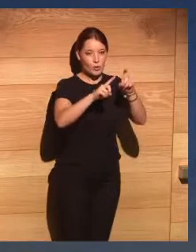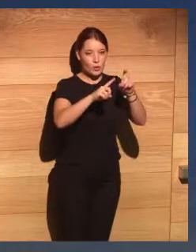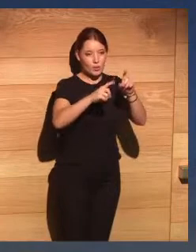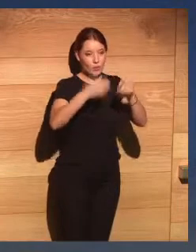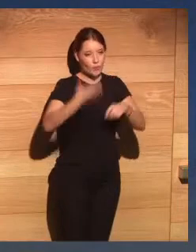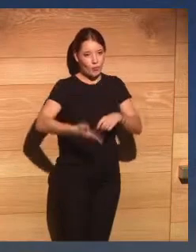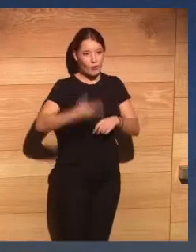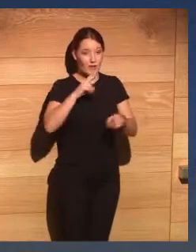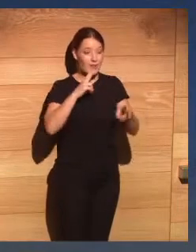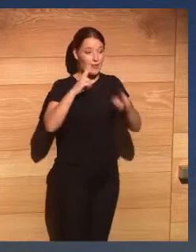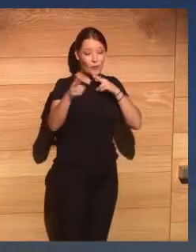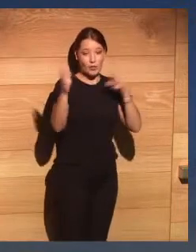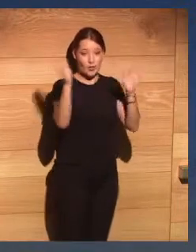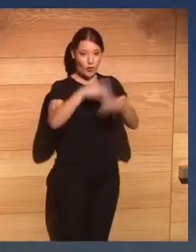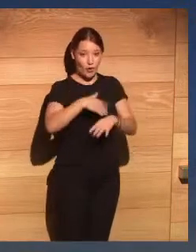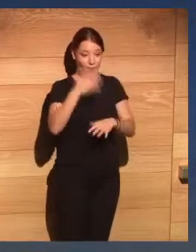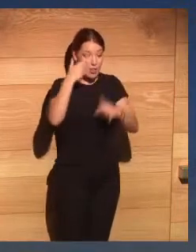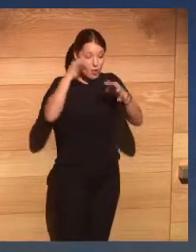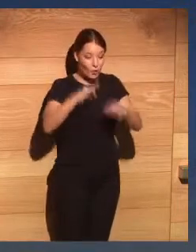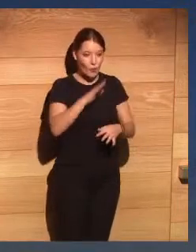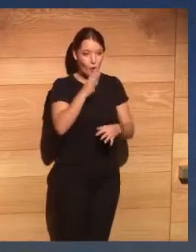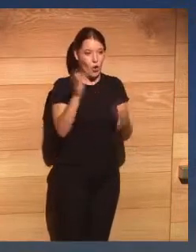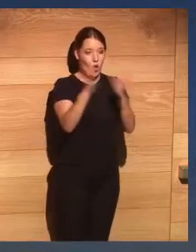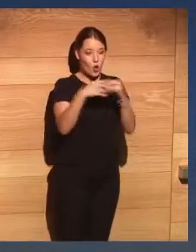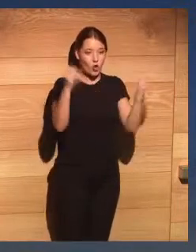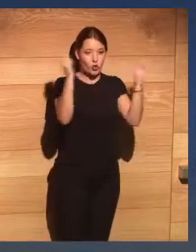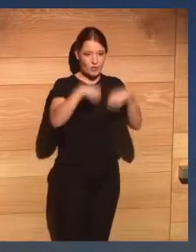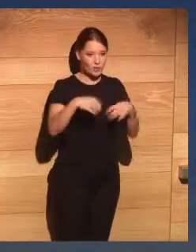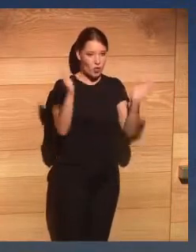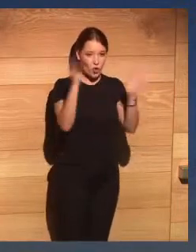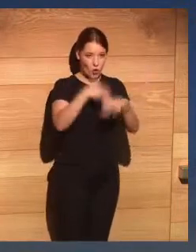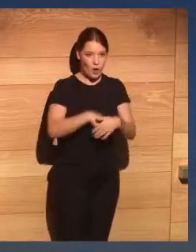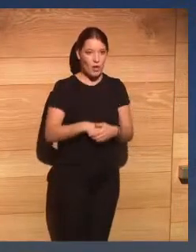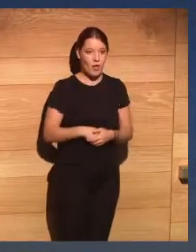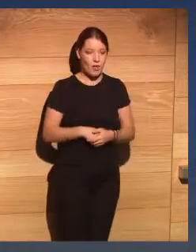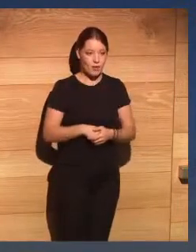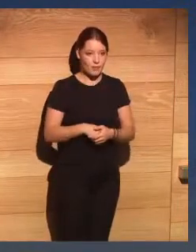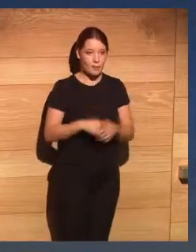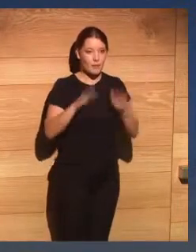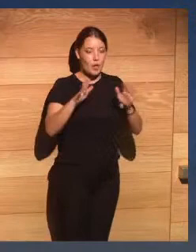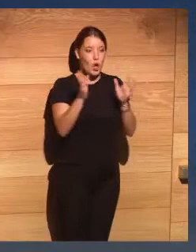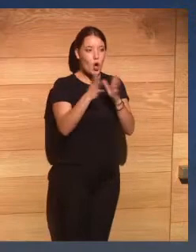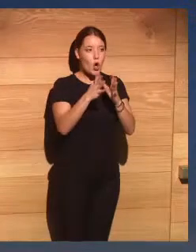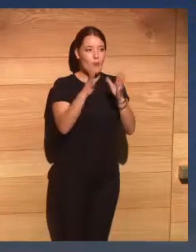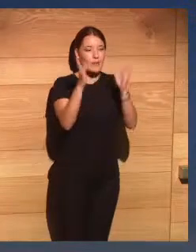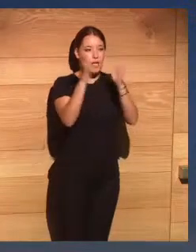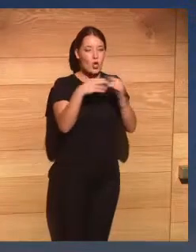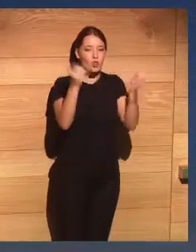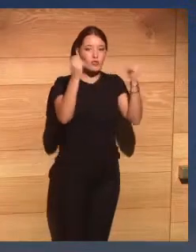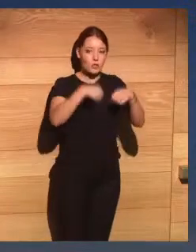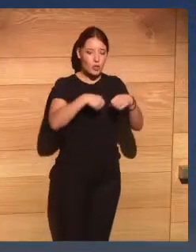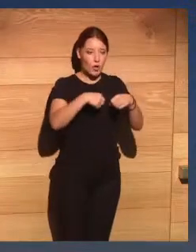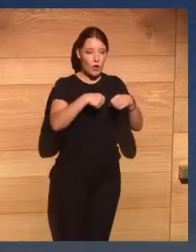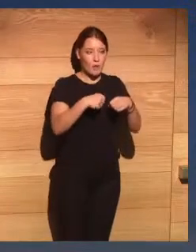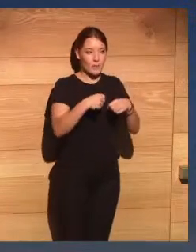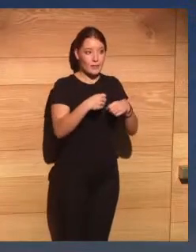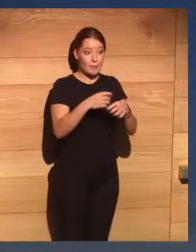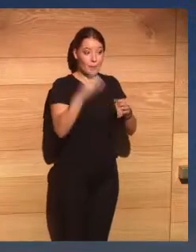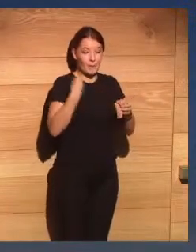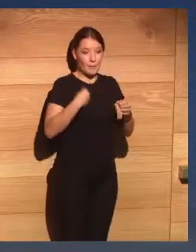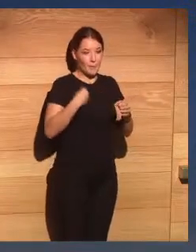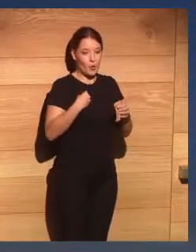respuesta cosa lógica porque no hay consenso pero lo que si hay un consenso es en la urgencia de analizarlas